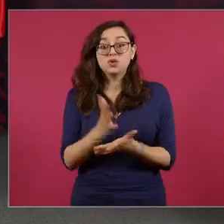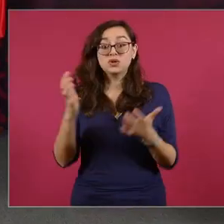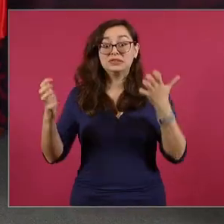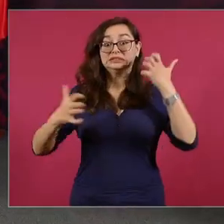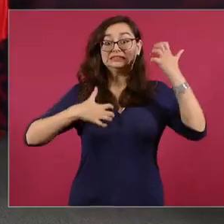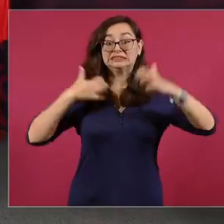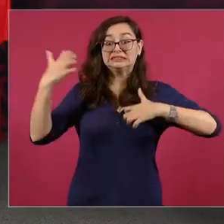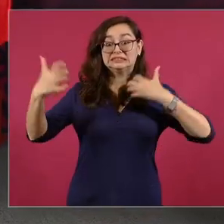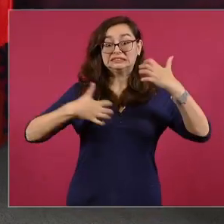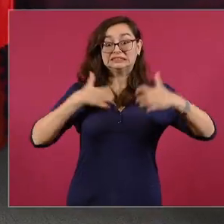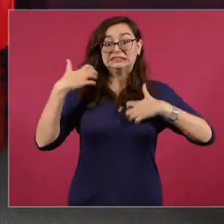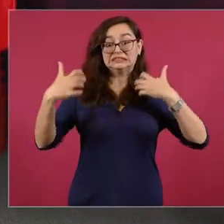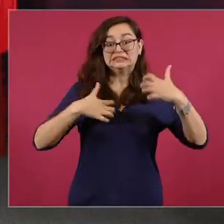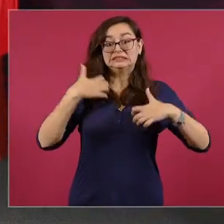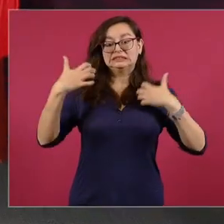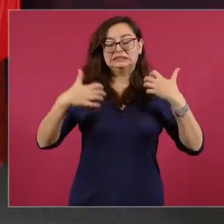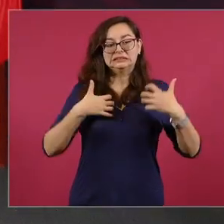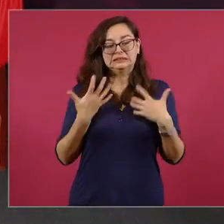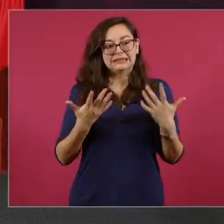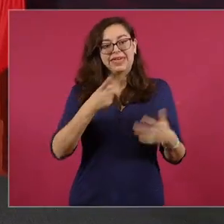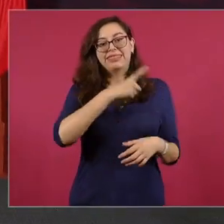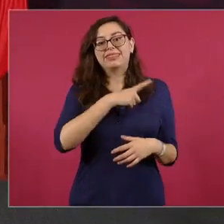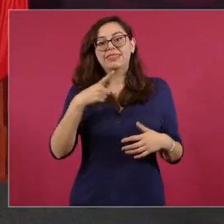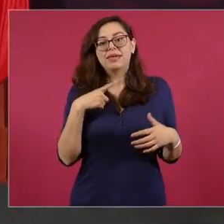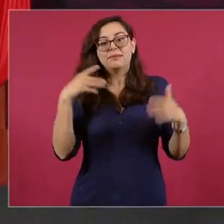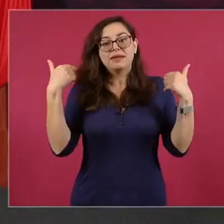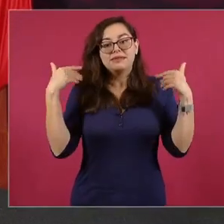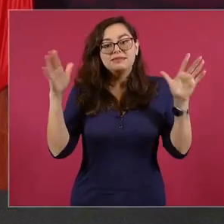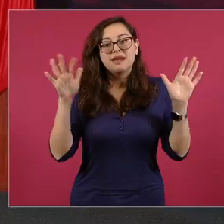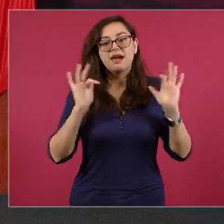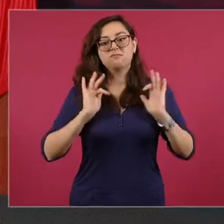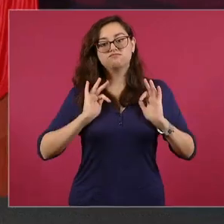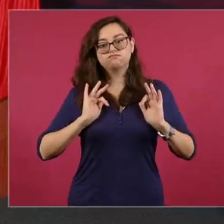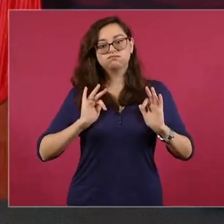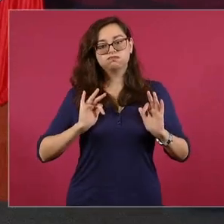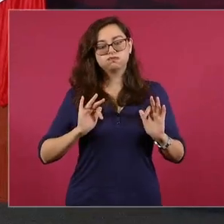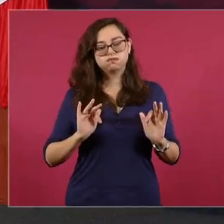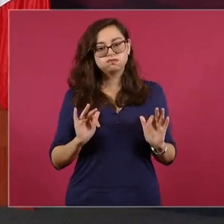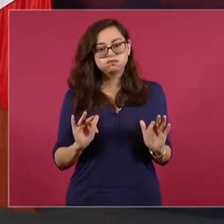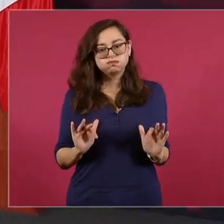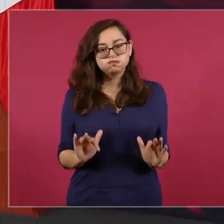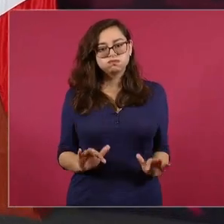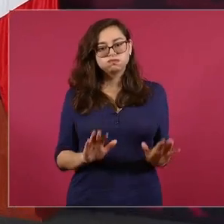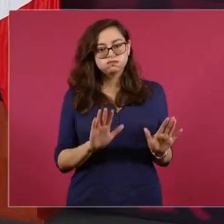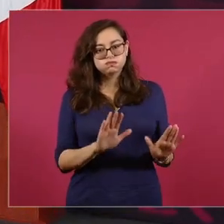se hubiese tranquilizado pues no diría